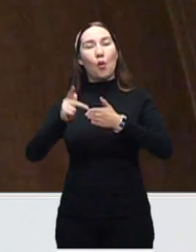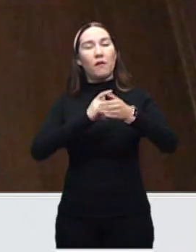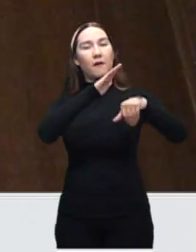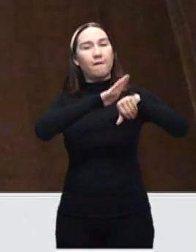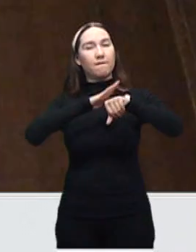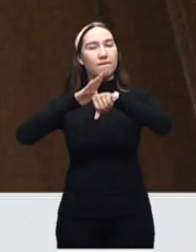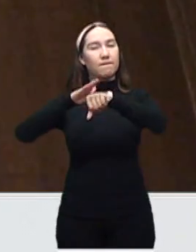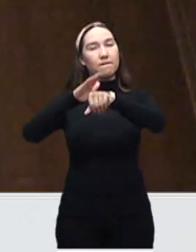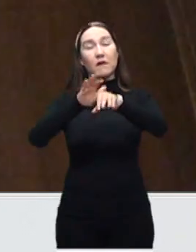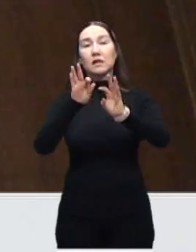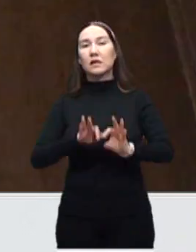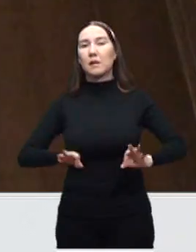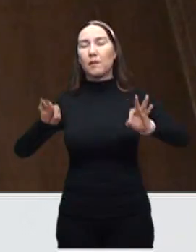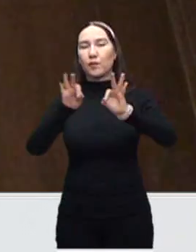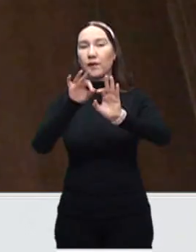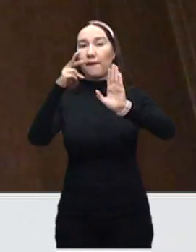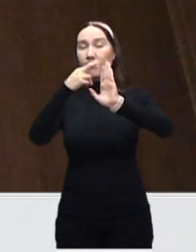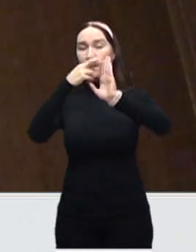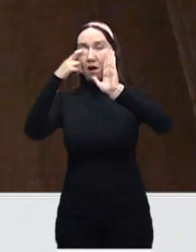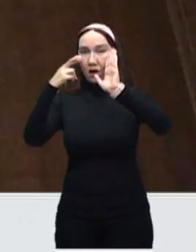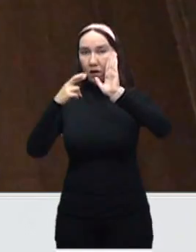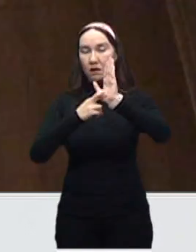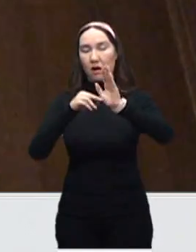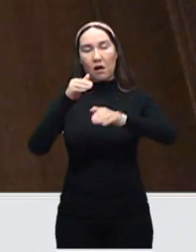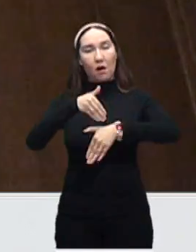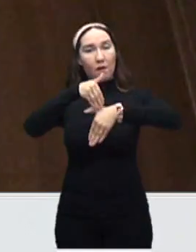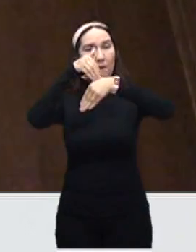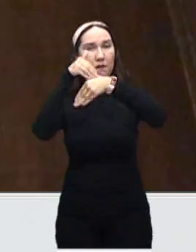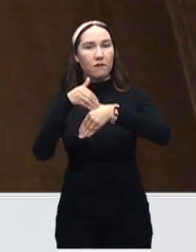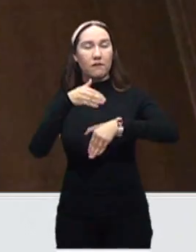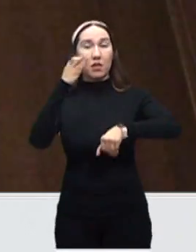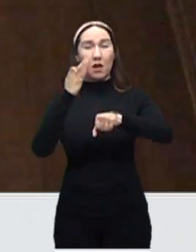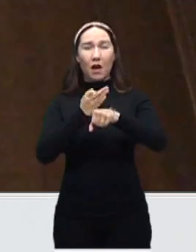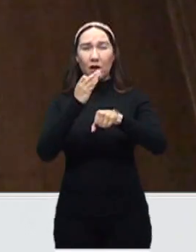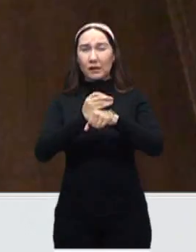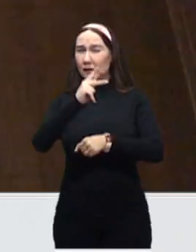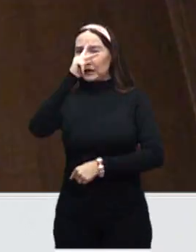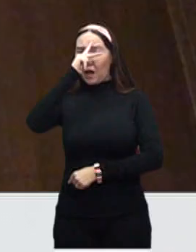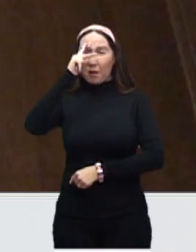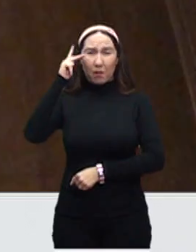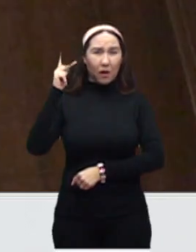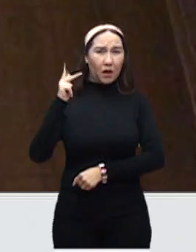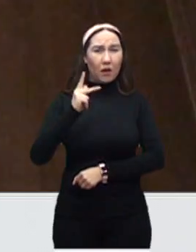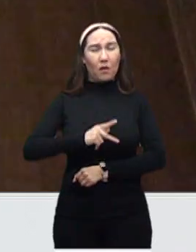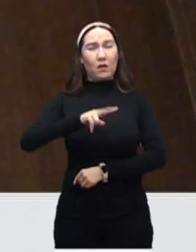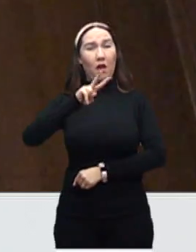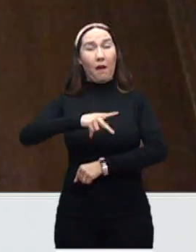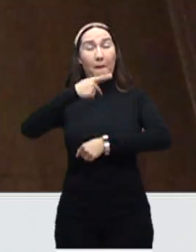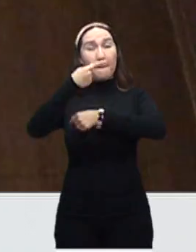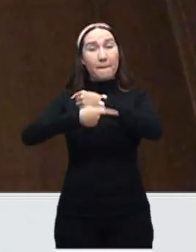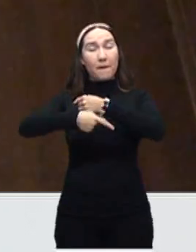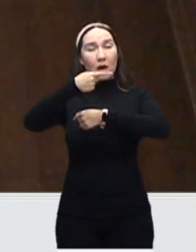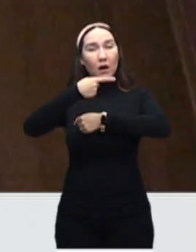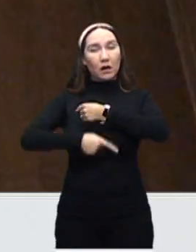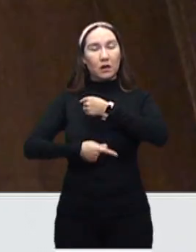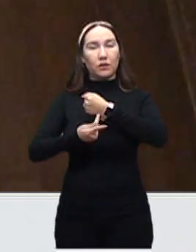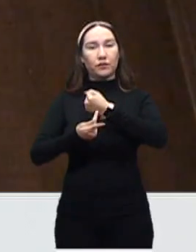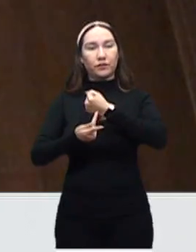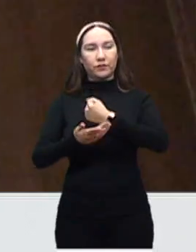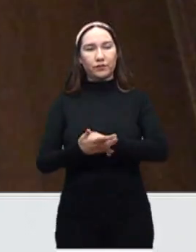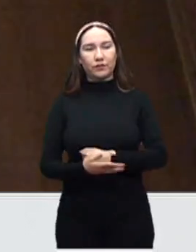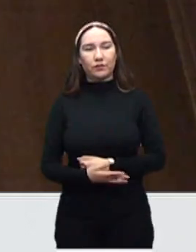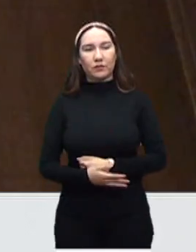importante. No bajemos la guardia. Estamos ante la situación crítica, la más crítica de riesgo. Estamos hablando de riesgo, de lo que